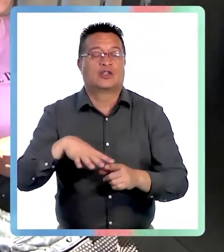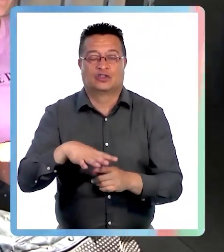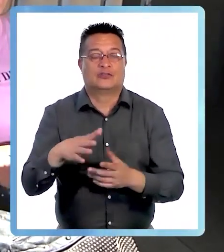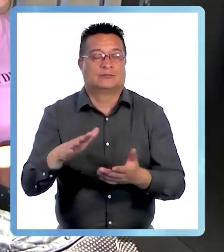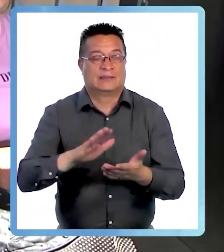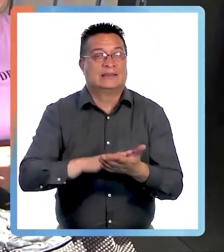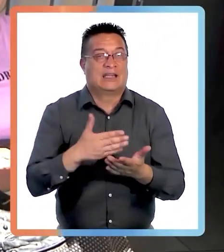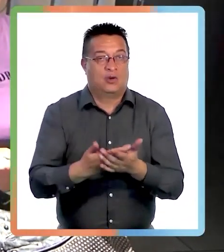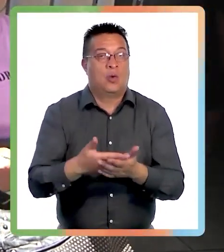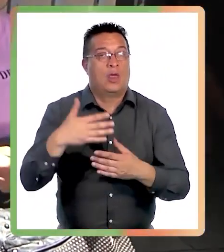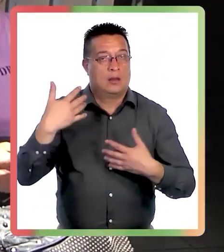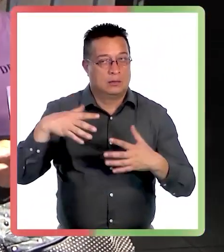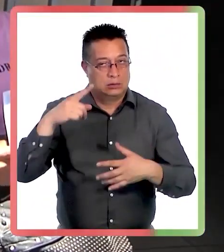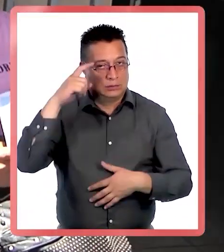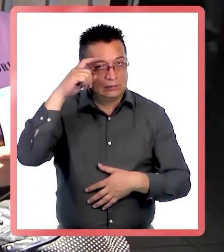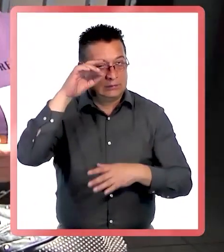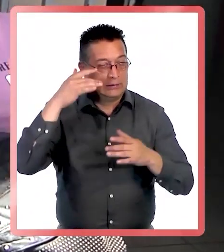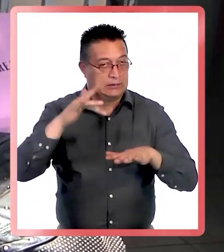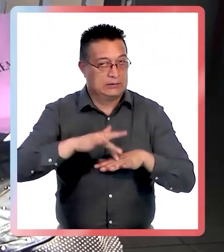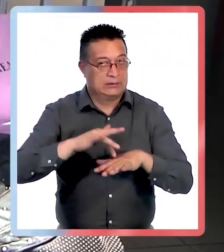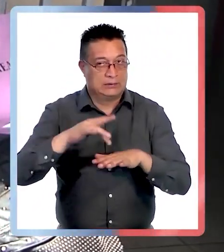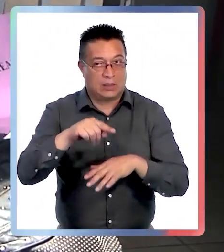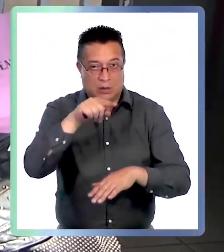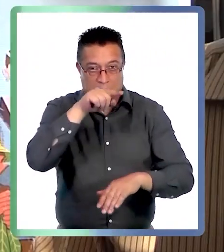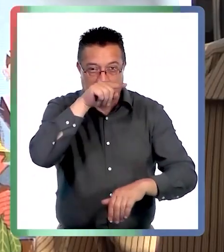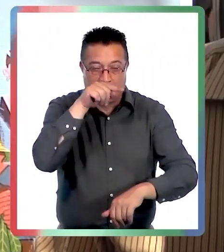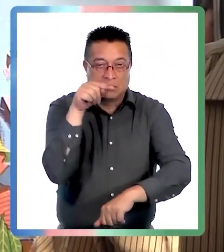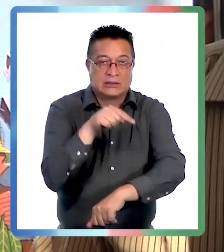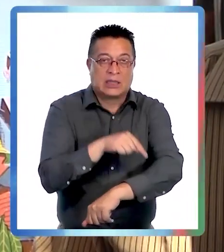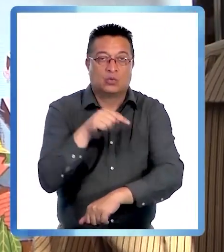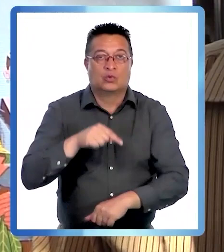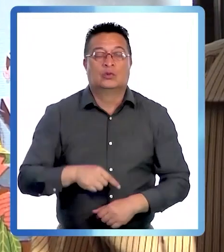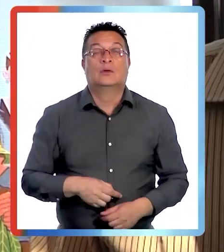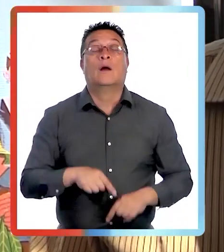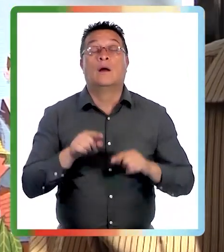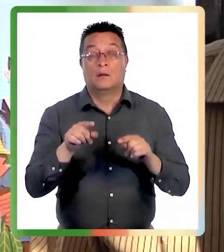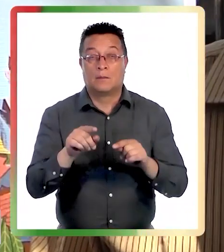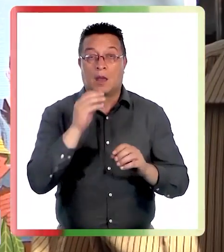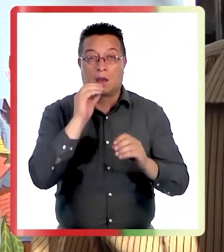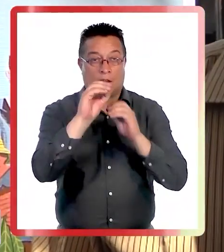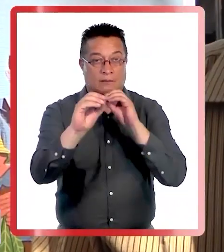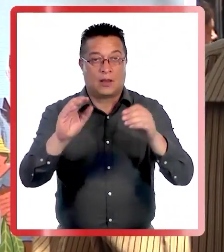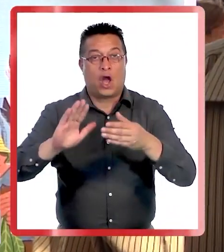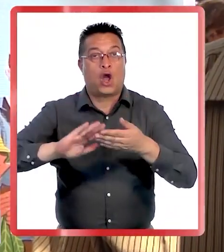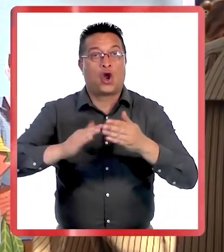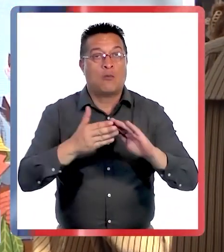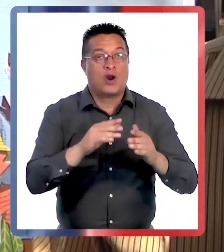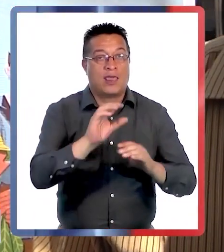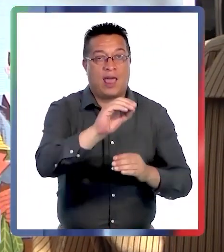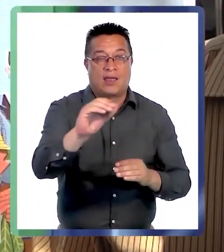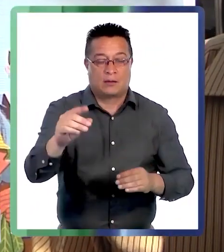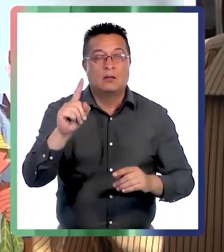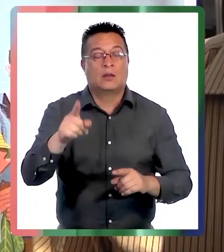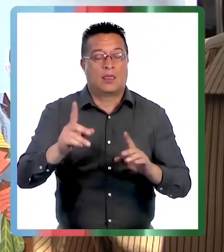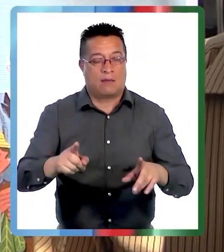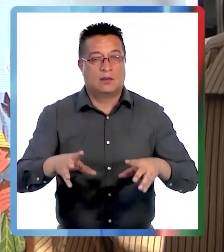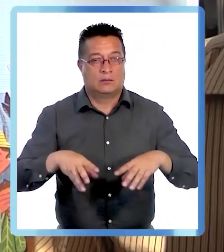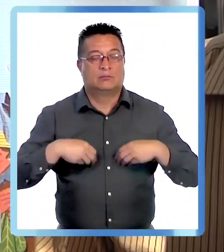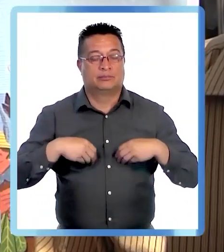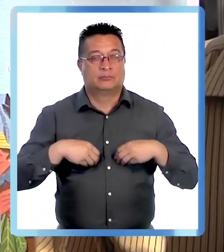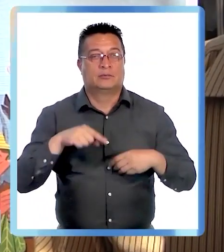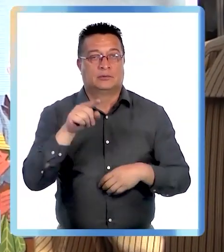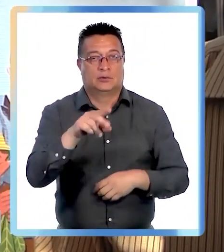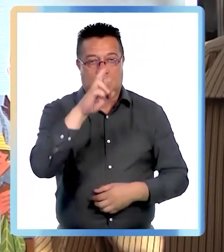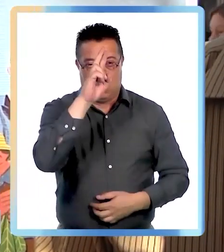preocupante vinculada a estos vectores. El llamado es a la comunidad para que ellos tomen parte, como su rol,